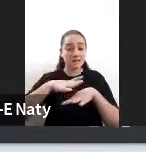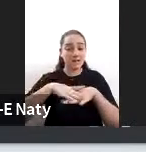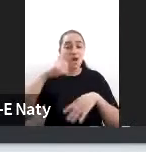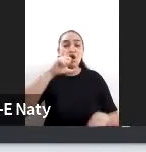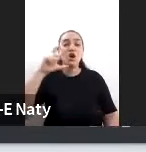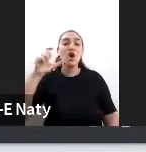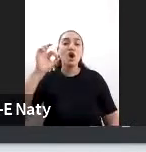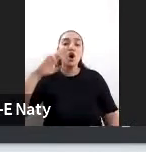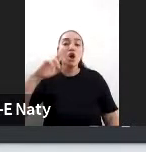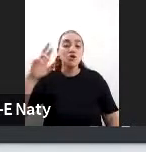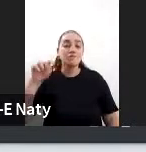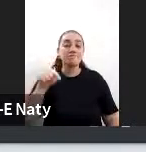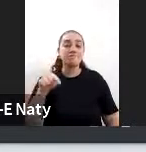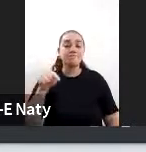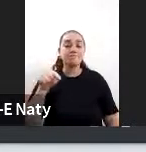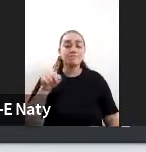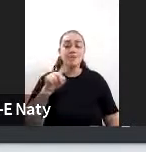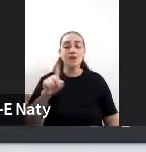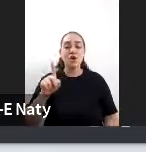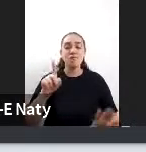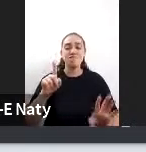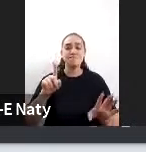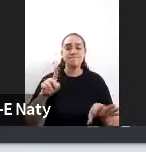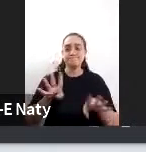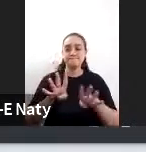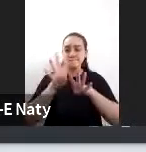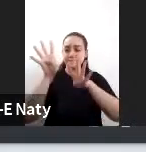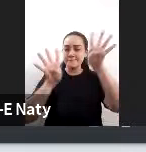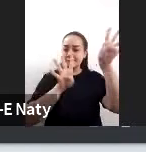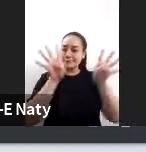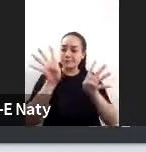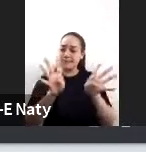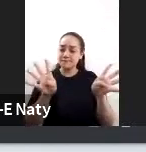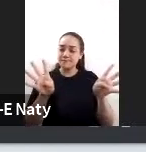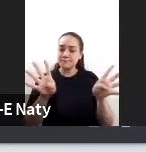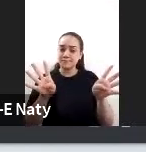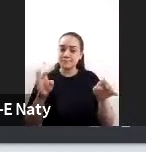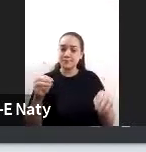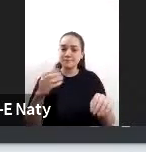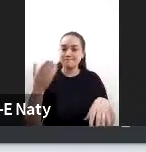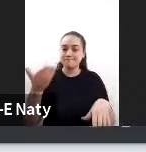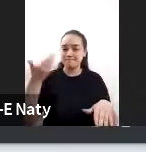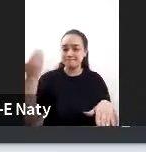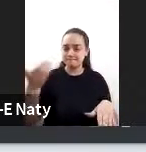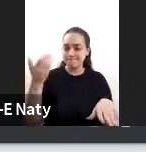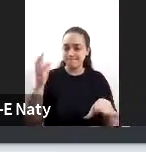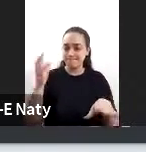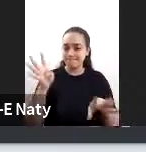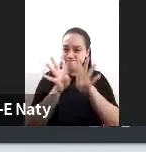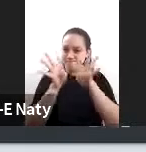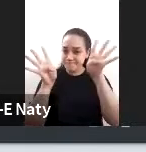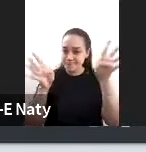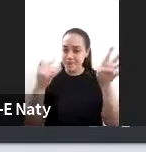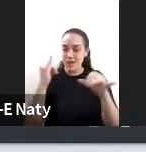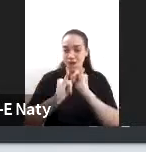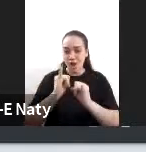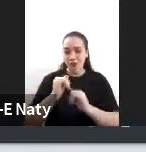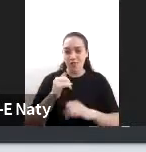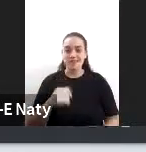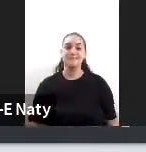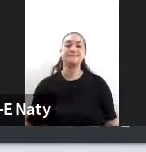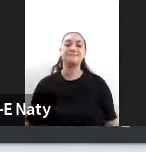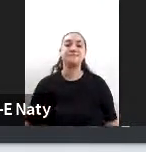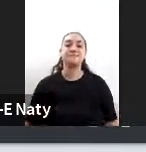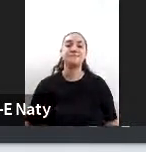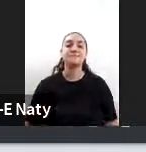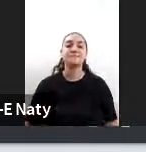no tanto creciendo en los accesos en la desagregación de esos brazos que les conté y además se está